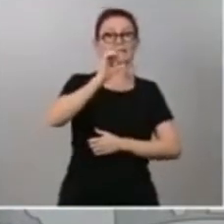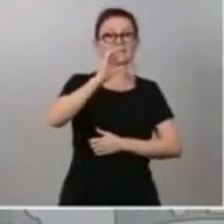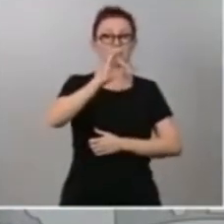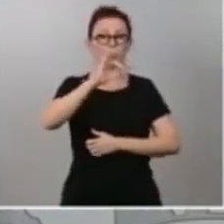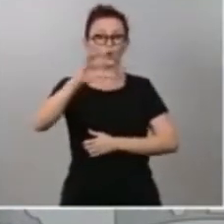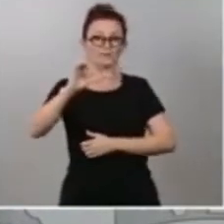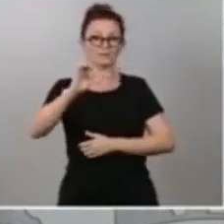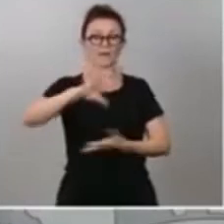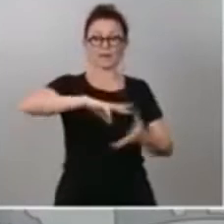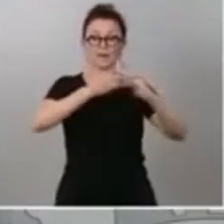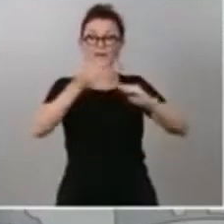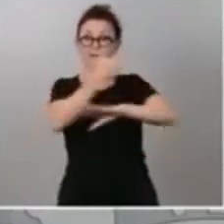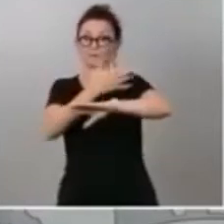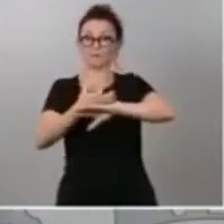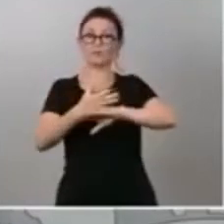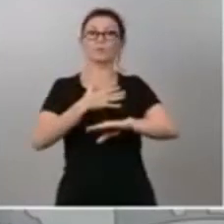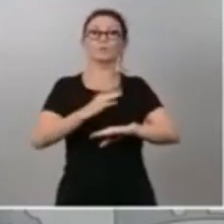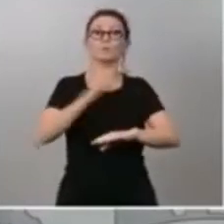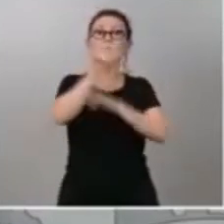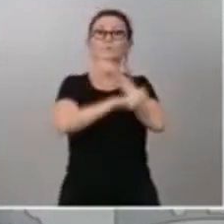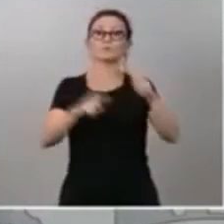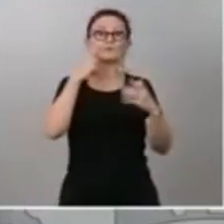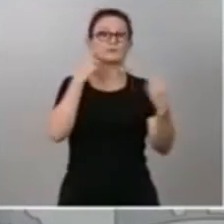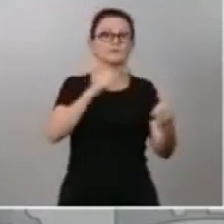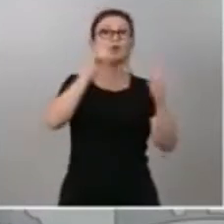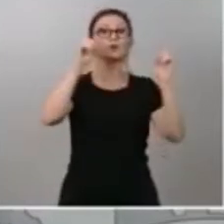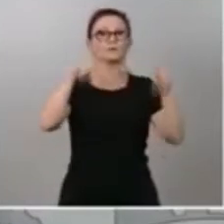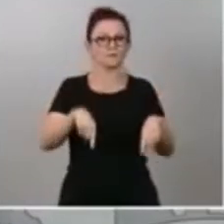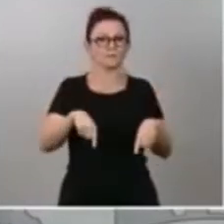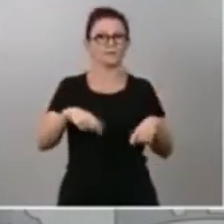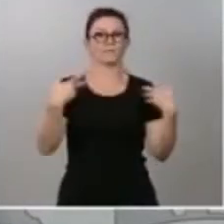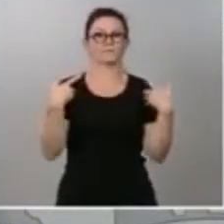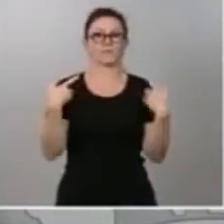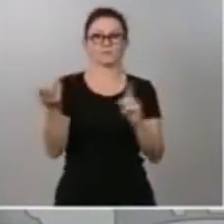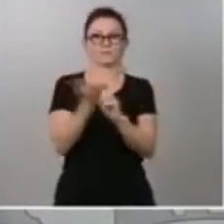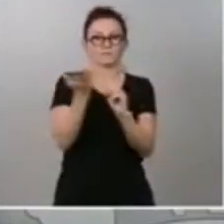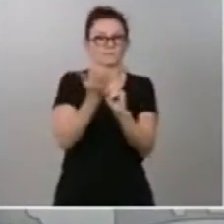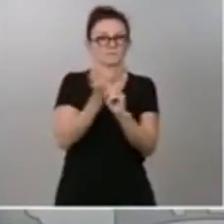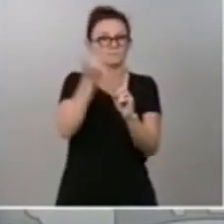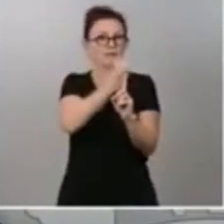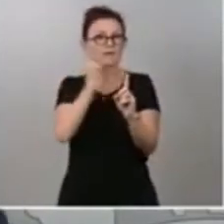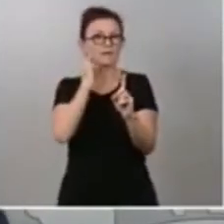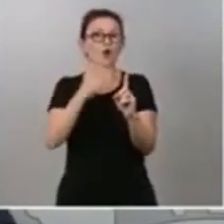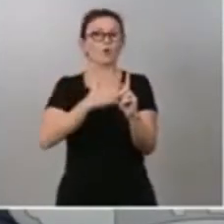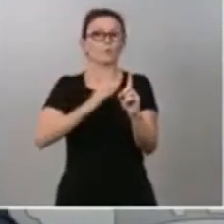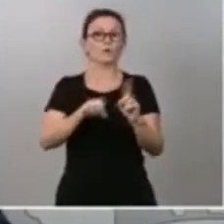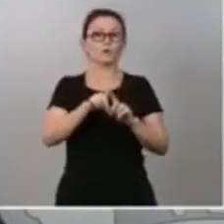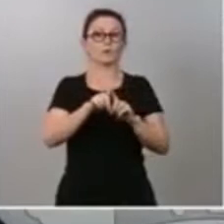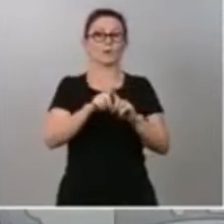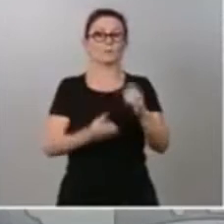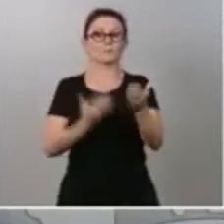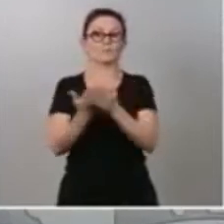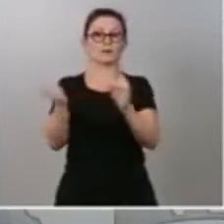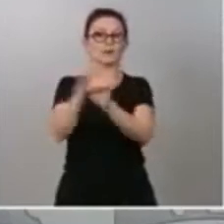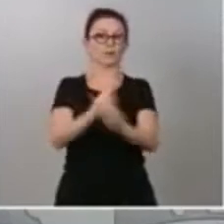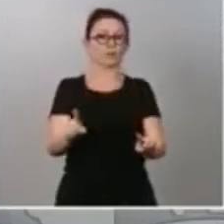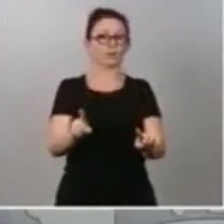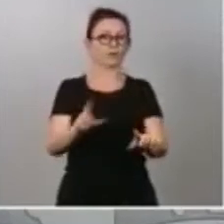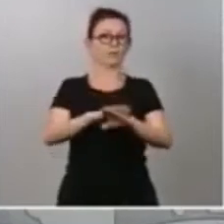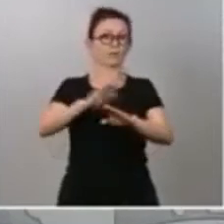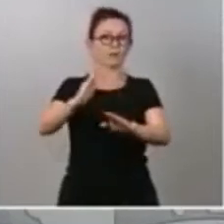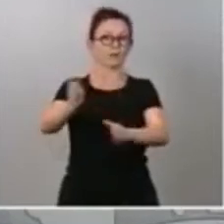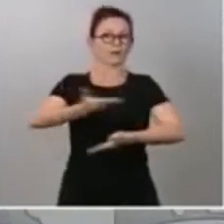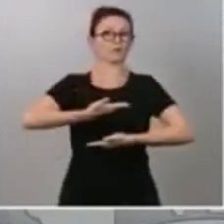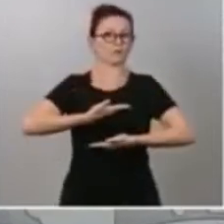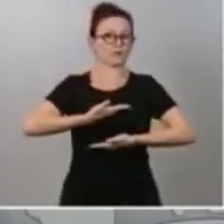al personal sanitario como a las víctimas de violencia de género requerir de forma discreta la asistencia de las fuerzas y cuerpos de